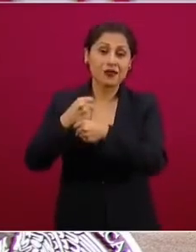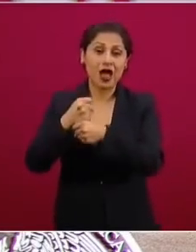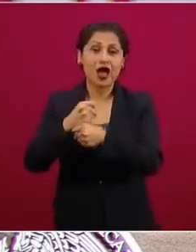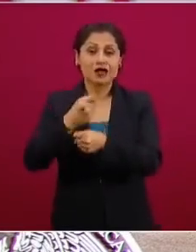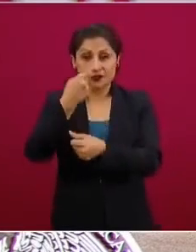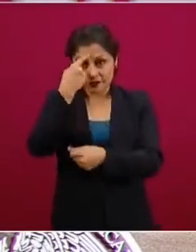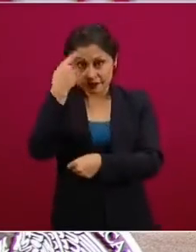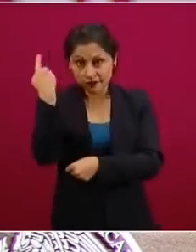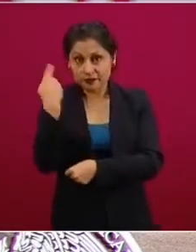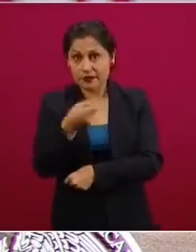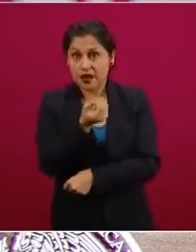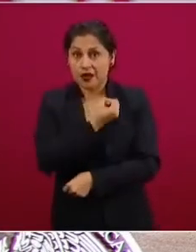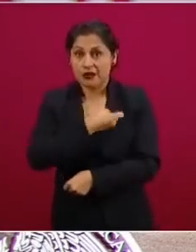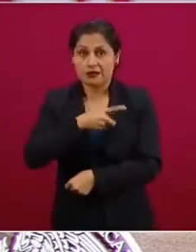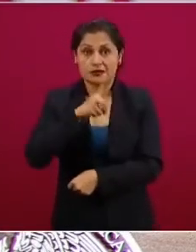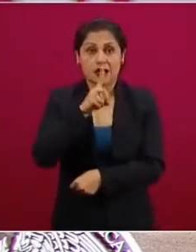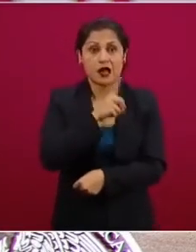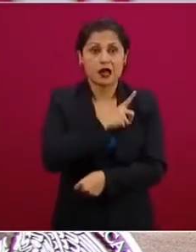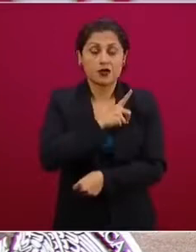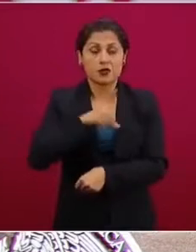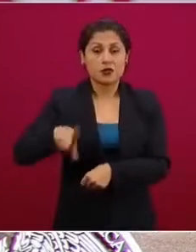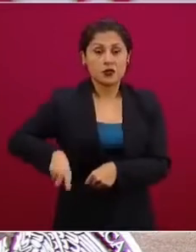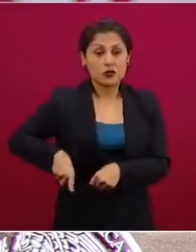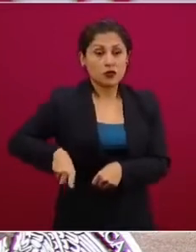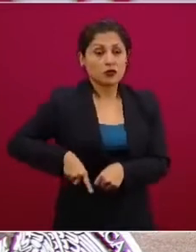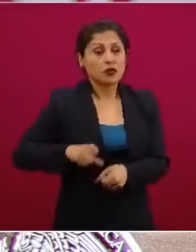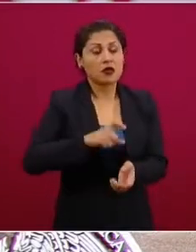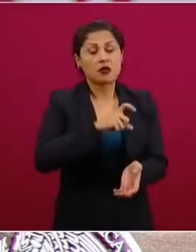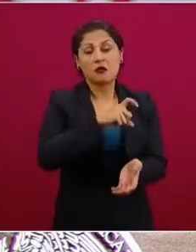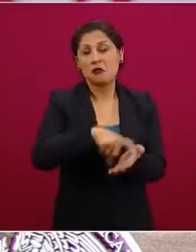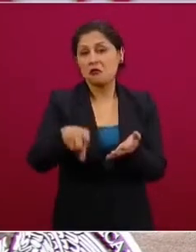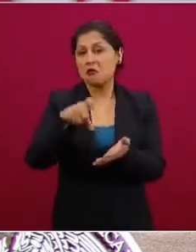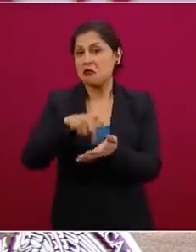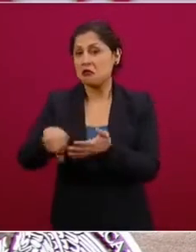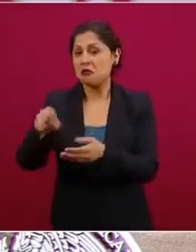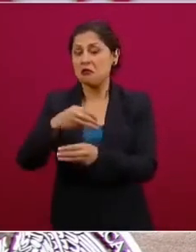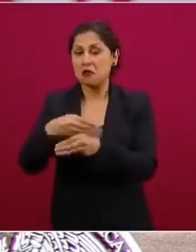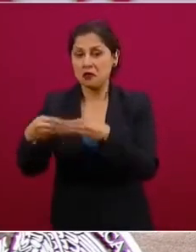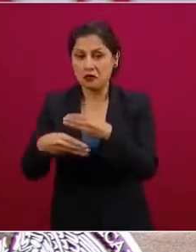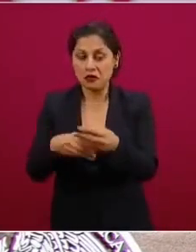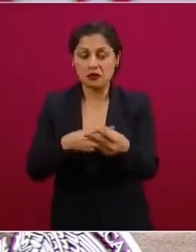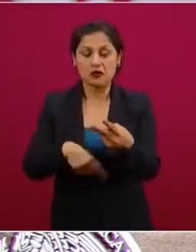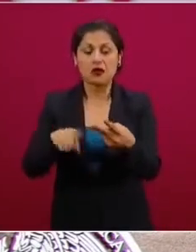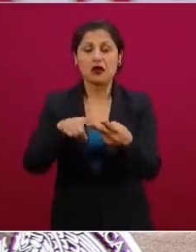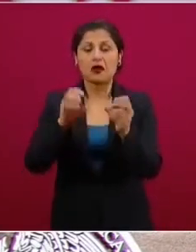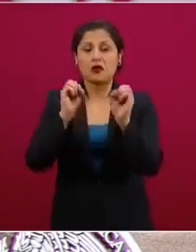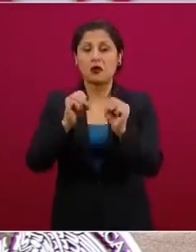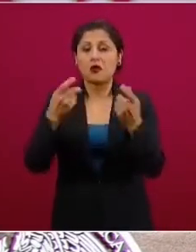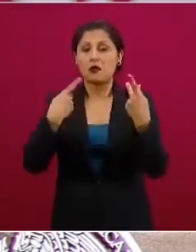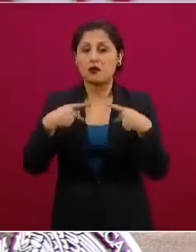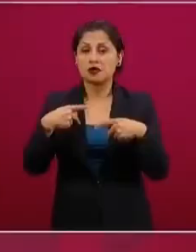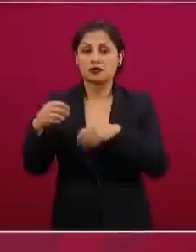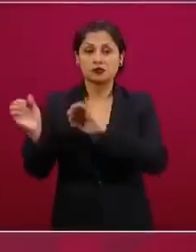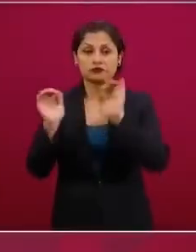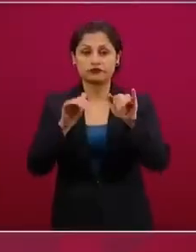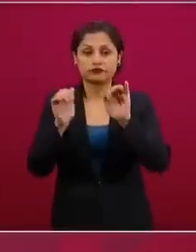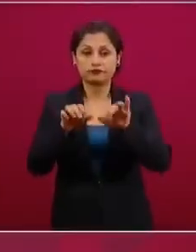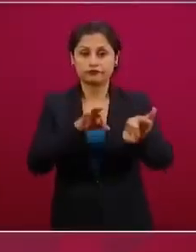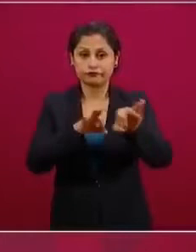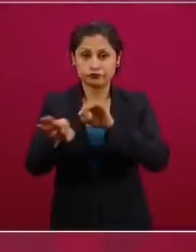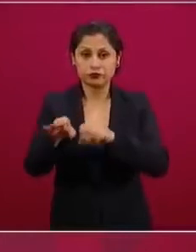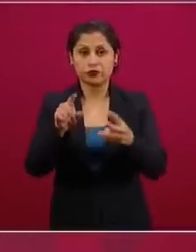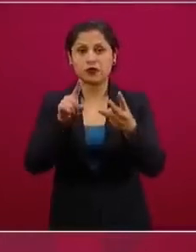Social, todos los años en los que no se contrataban médicos, no se compraba equipo, no se crecía en el número de camas o en el número de consultorios.